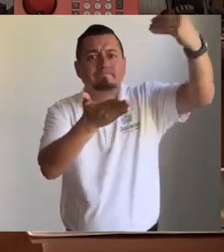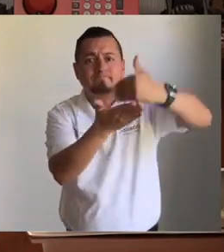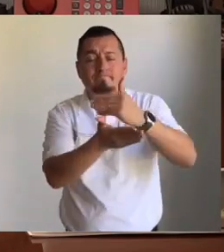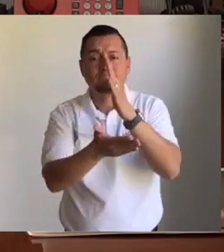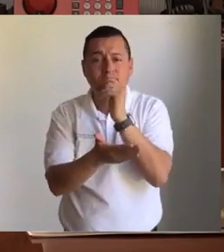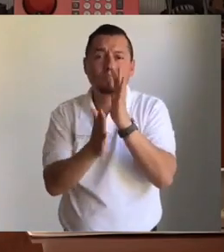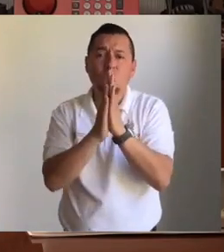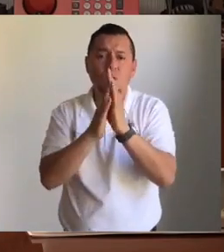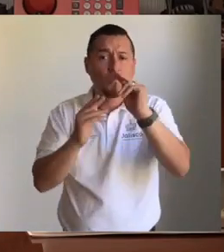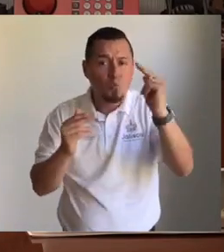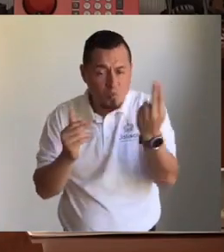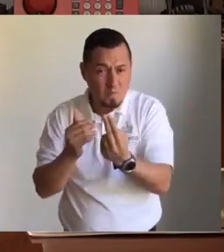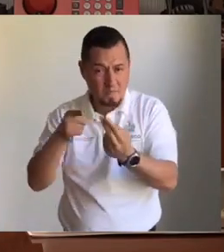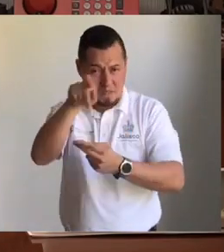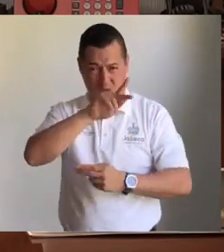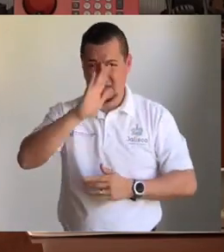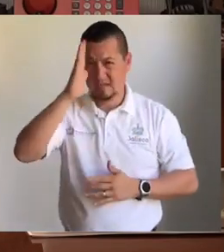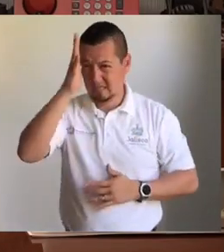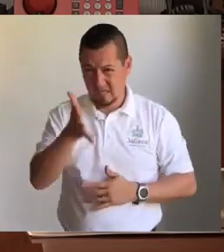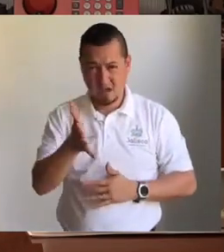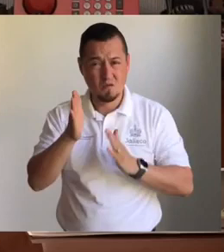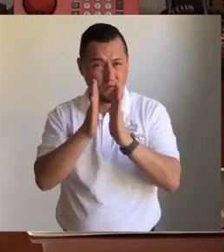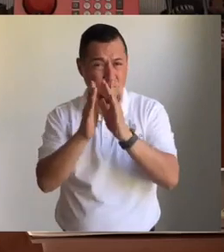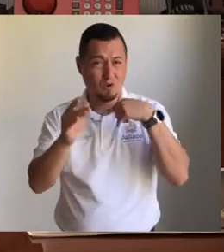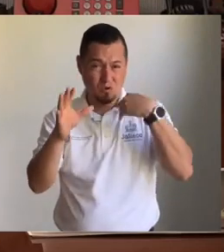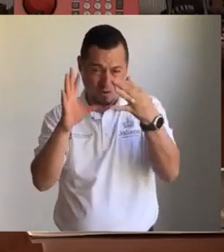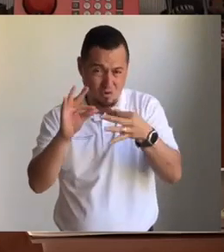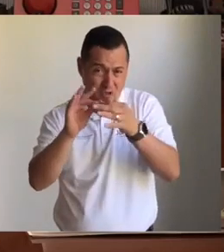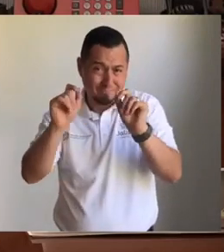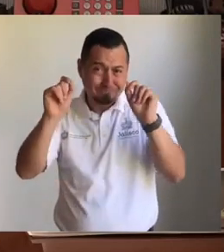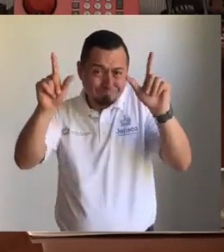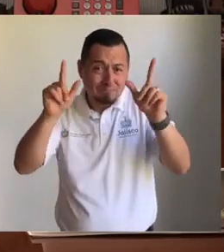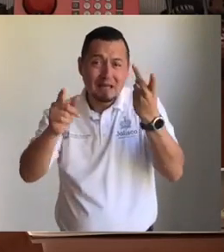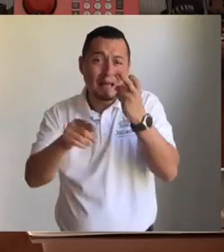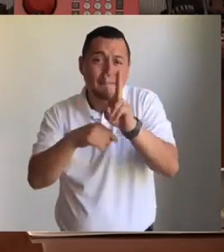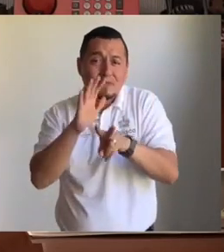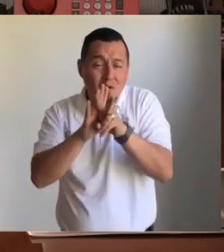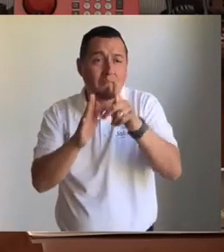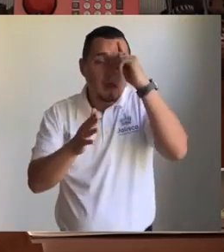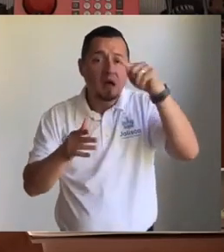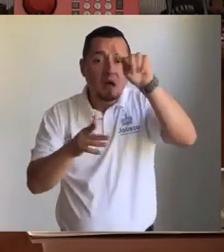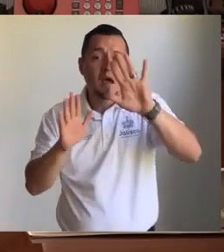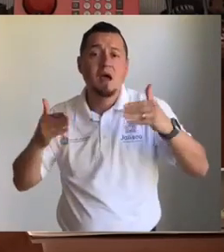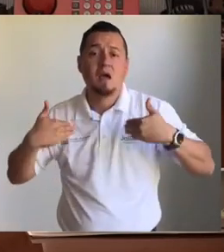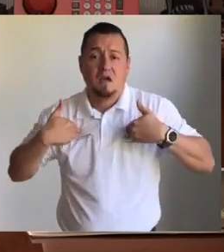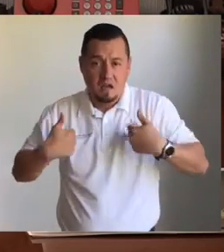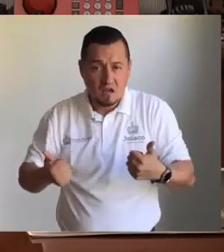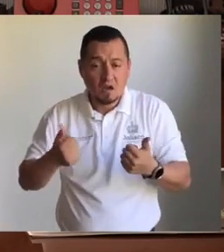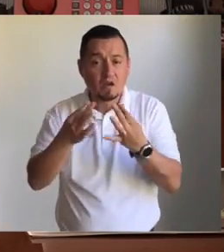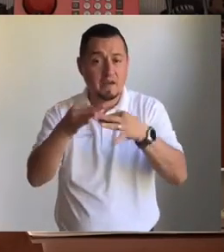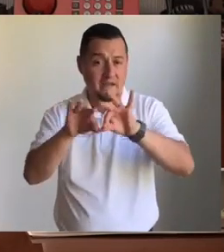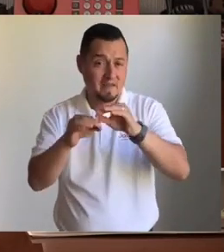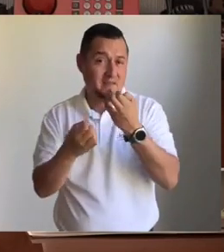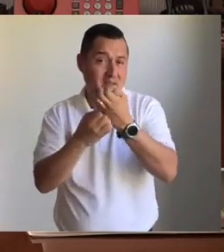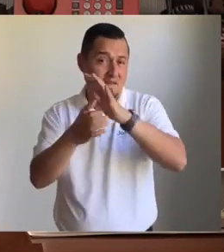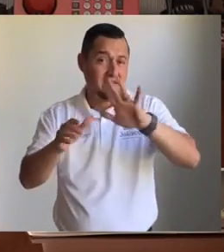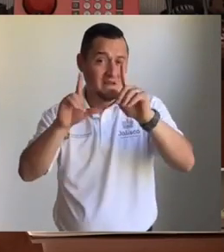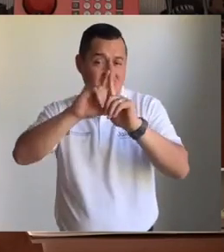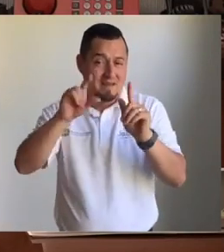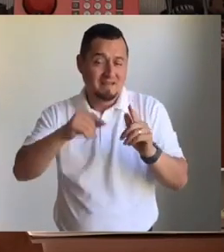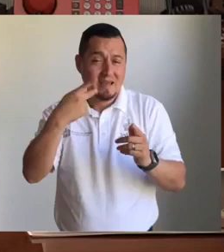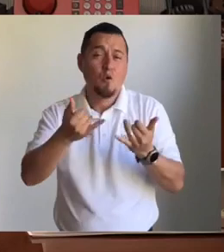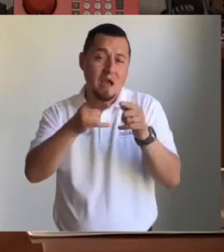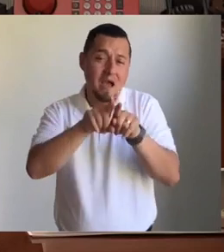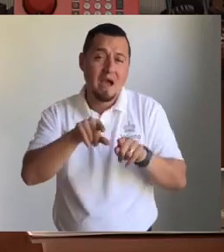viable y poder sacarlo adelante. Por eso este mensaje es con ese propósito. Quiero reiterar que